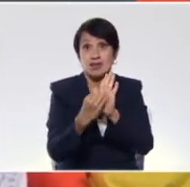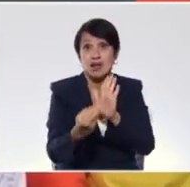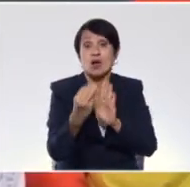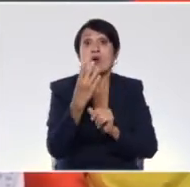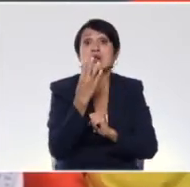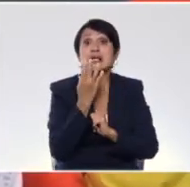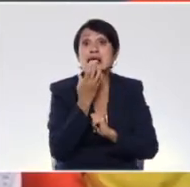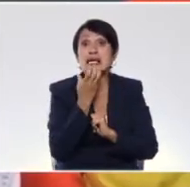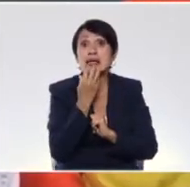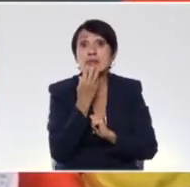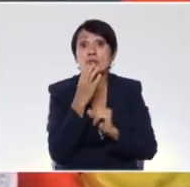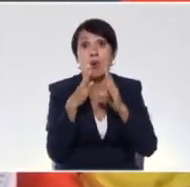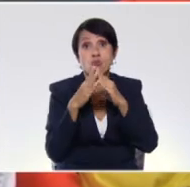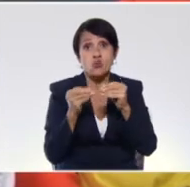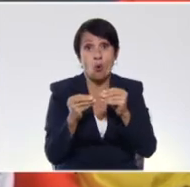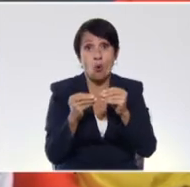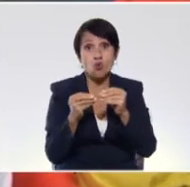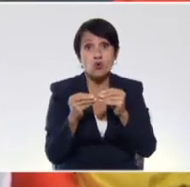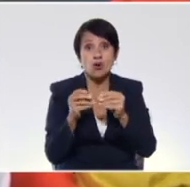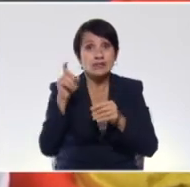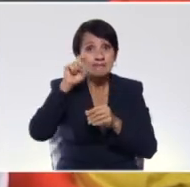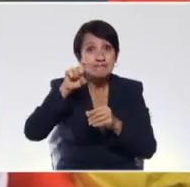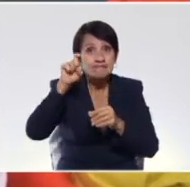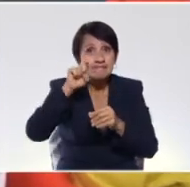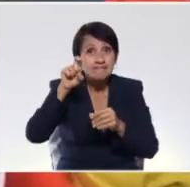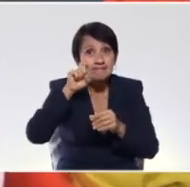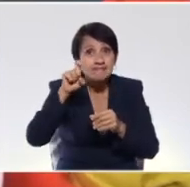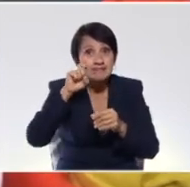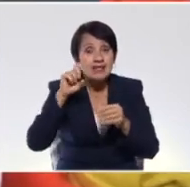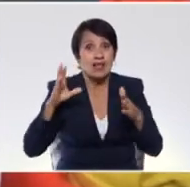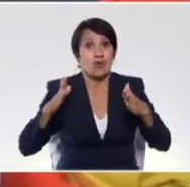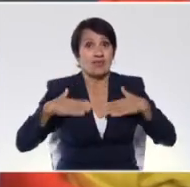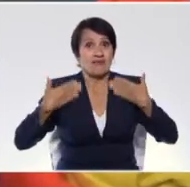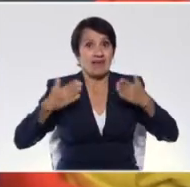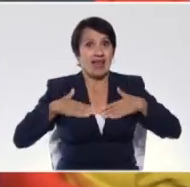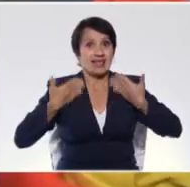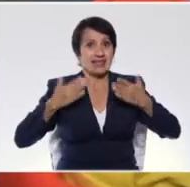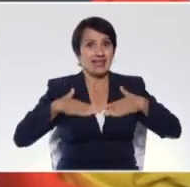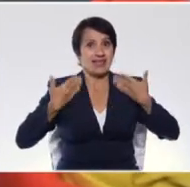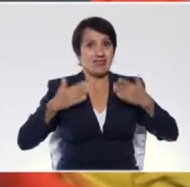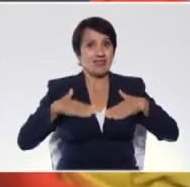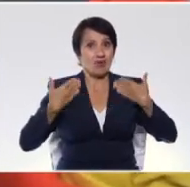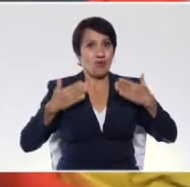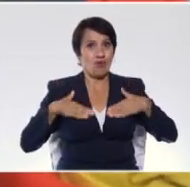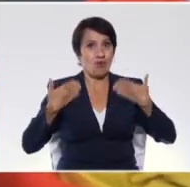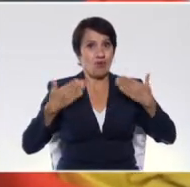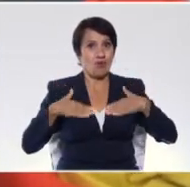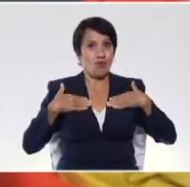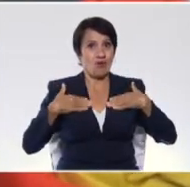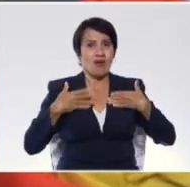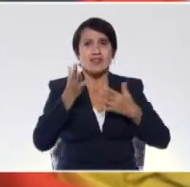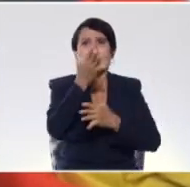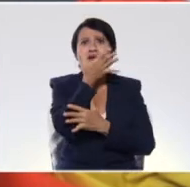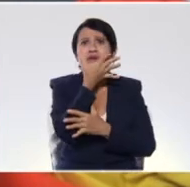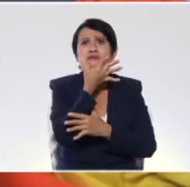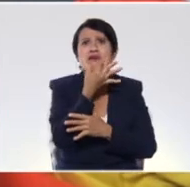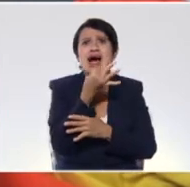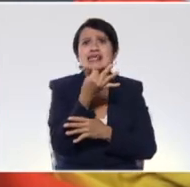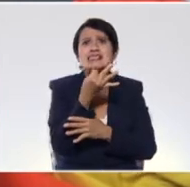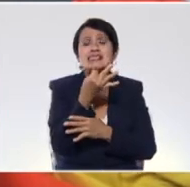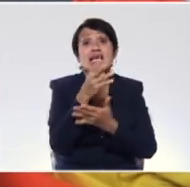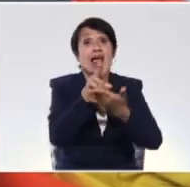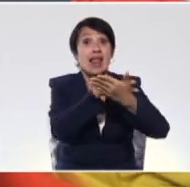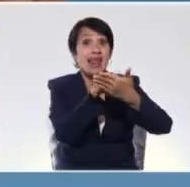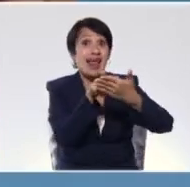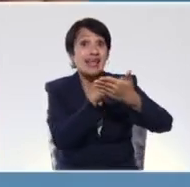desde lo cotidiano, desde lo divertido y desde lo fácil la